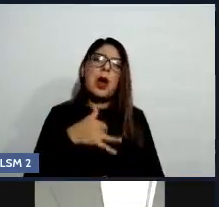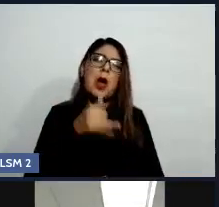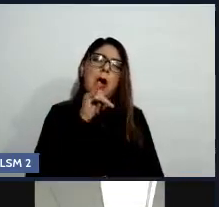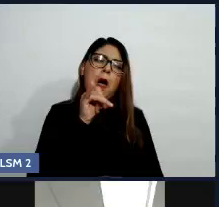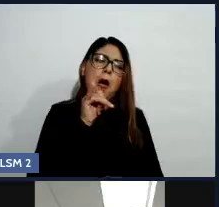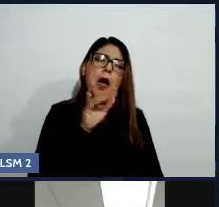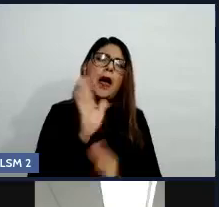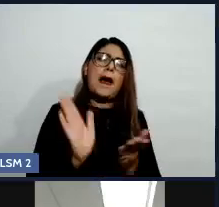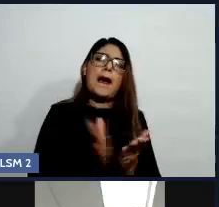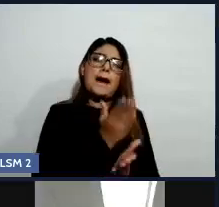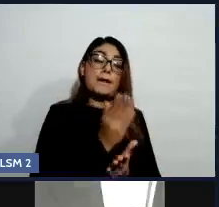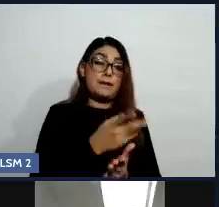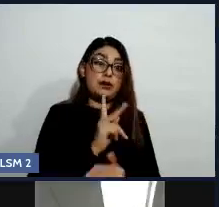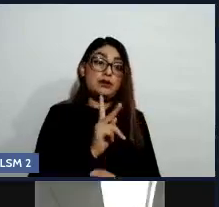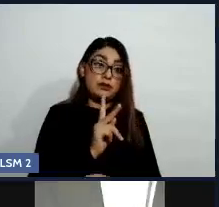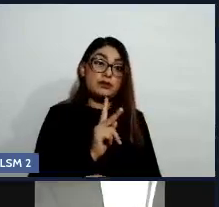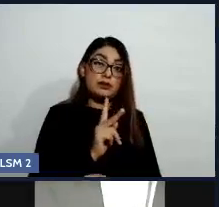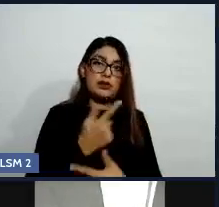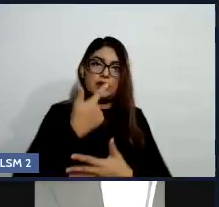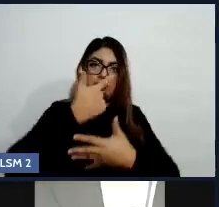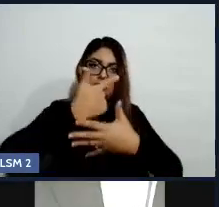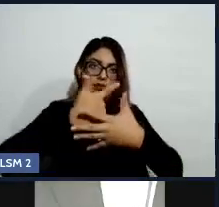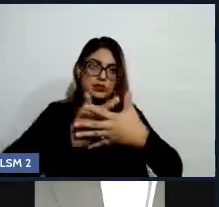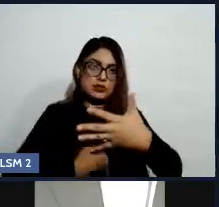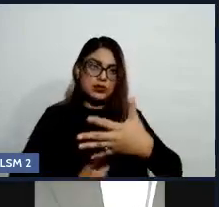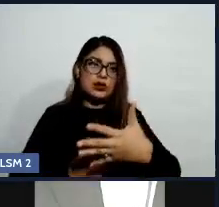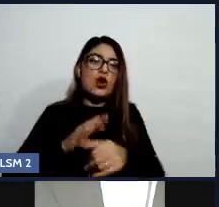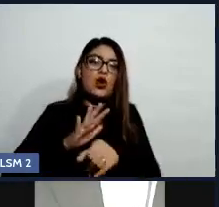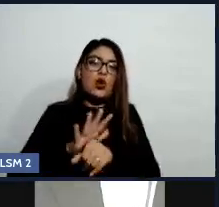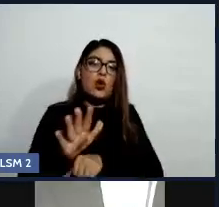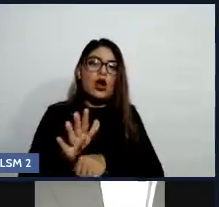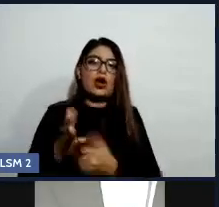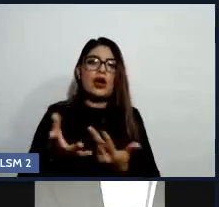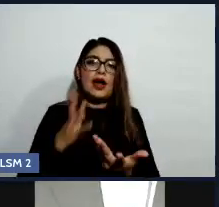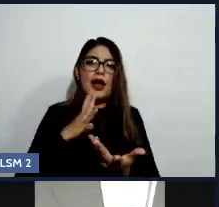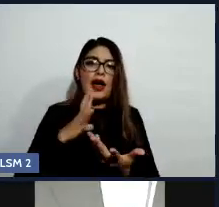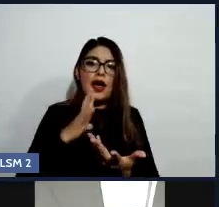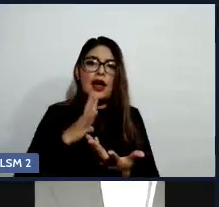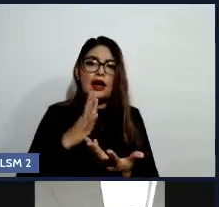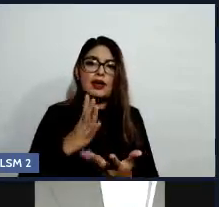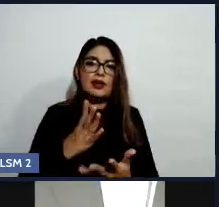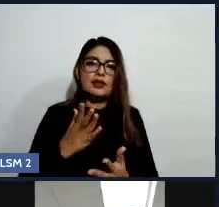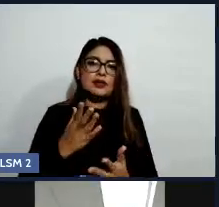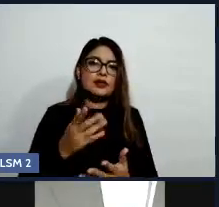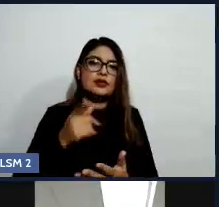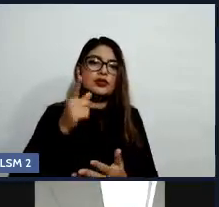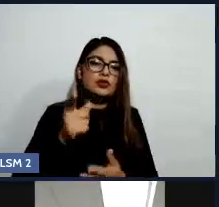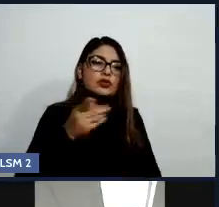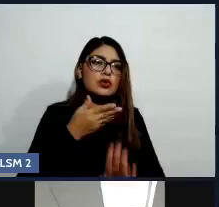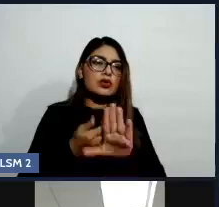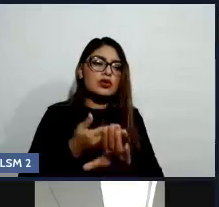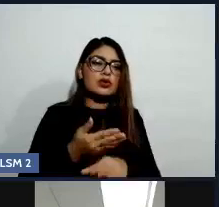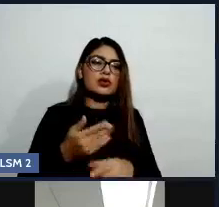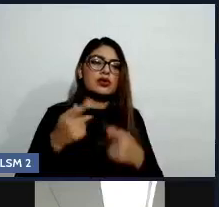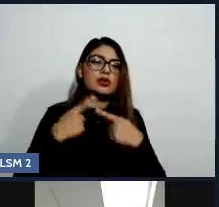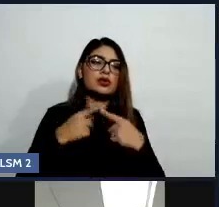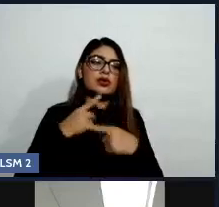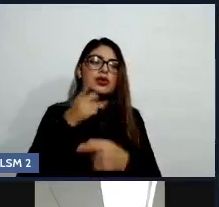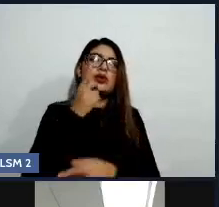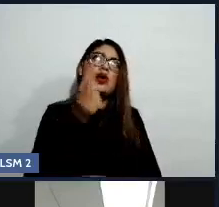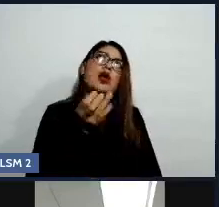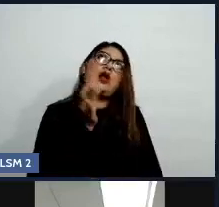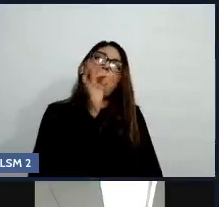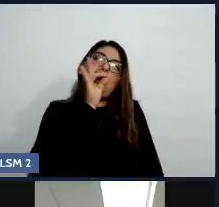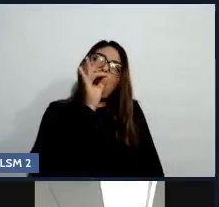aquí a enlistar las sustancias que ha consumido a lo largo de su vida. Y me mencionan de marihuana para arriba. Pero a veces